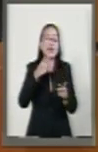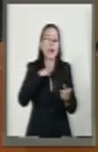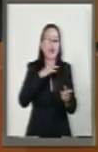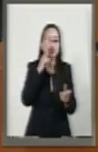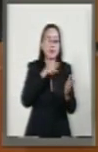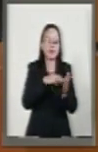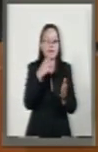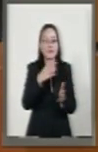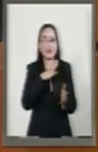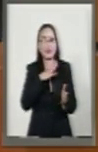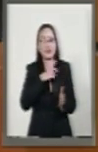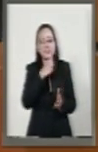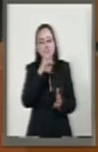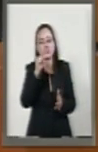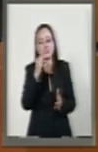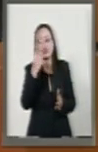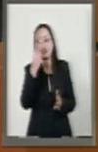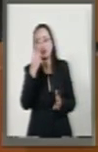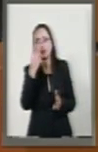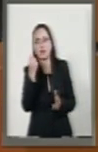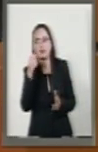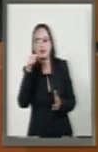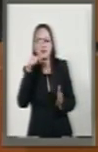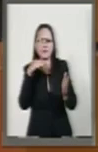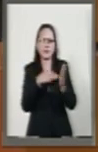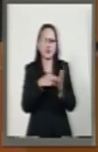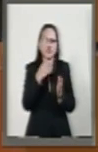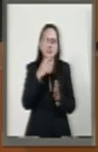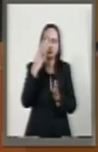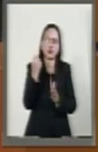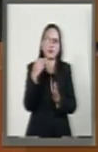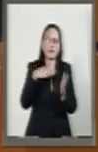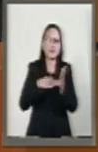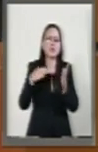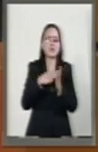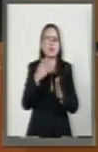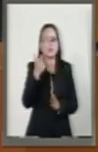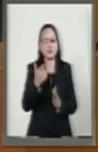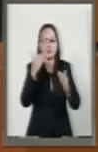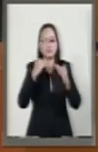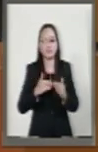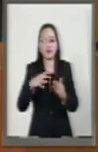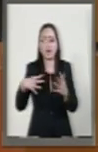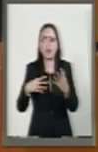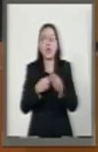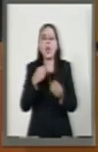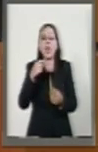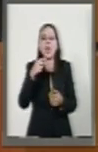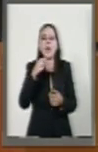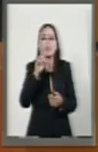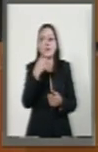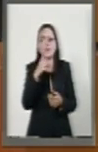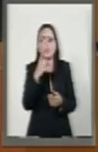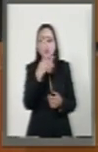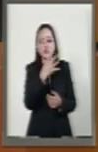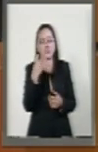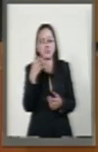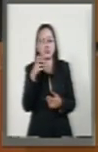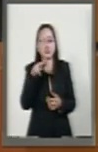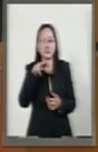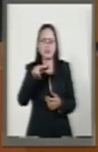.909 millones de pesos. Y el monto a diciembre es de 418